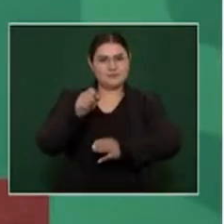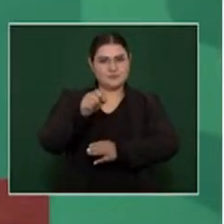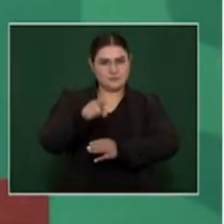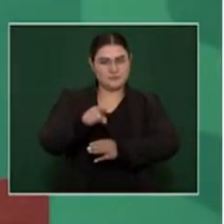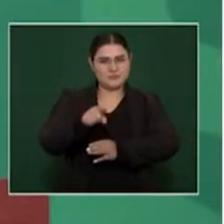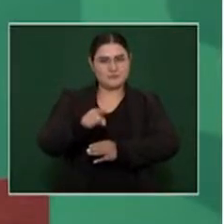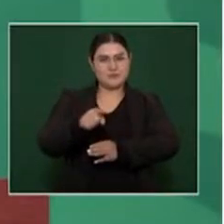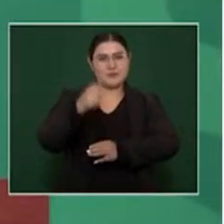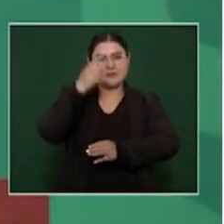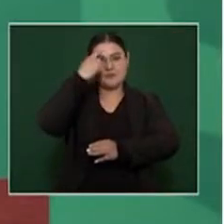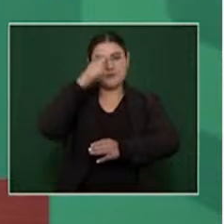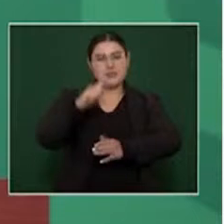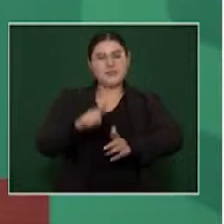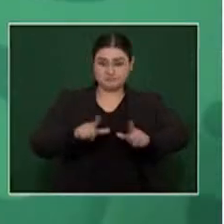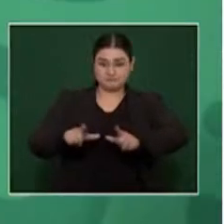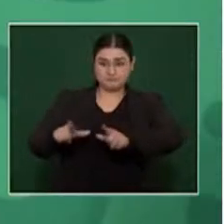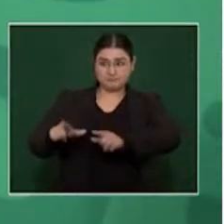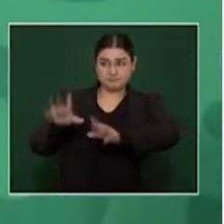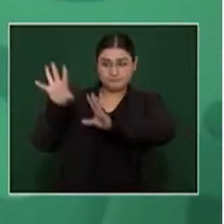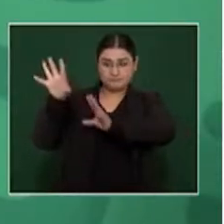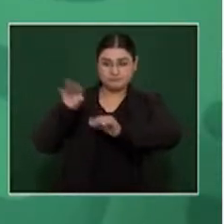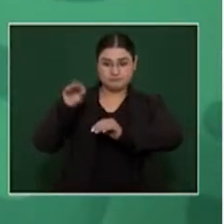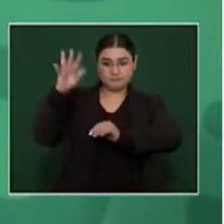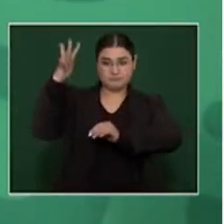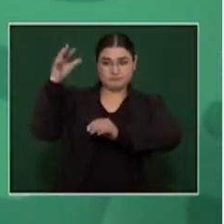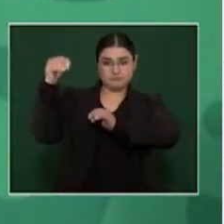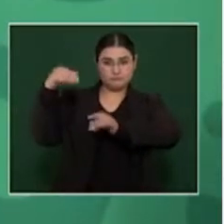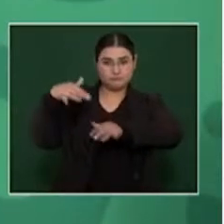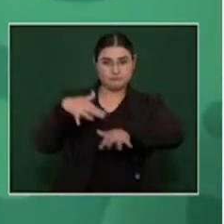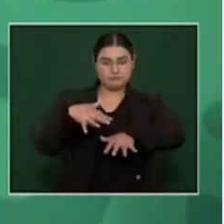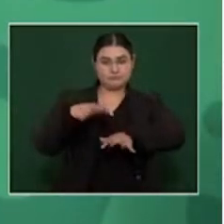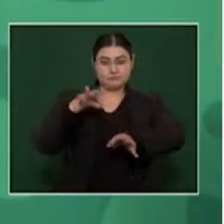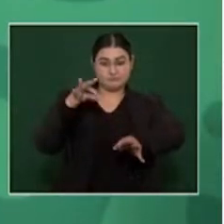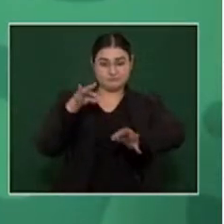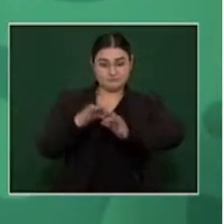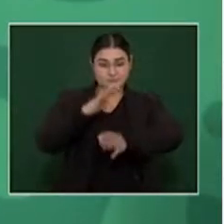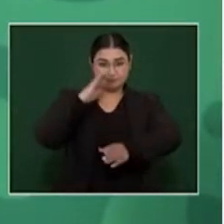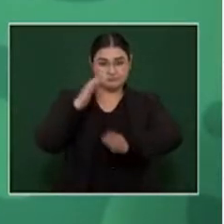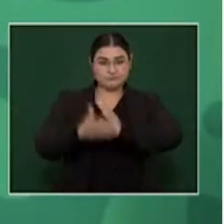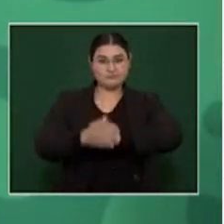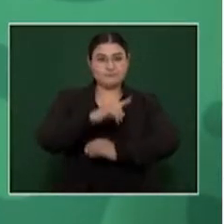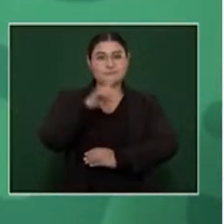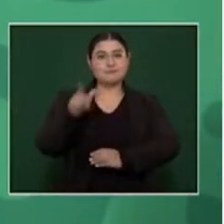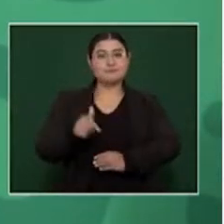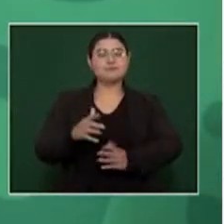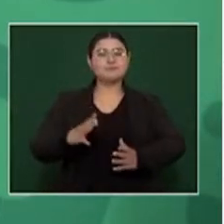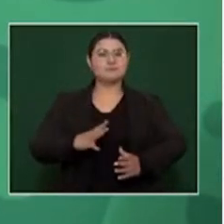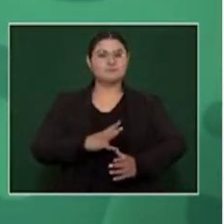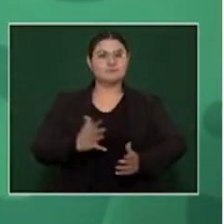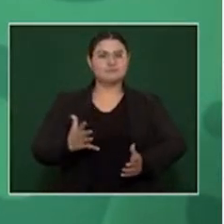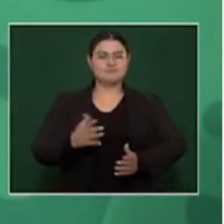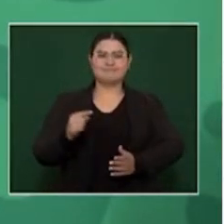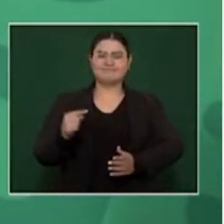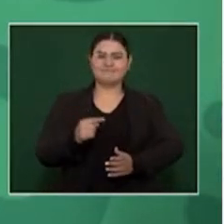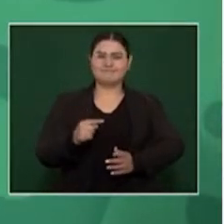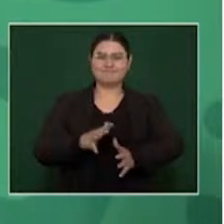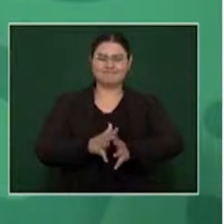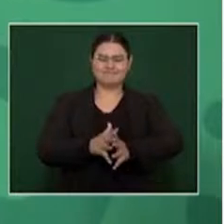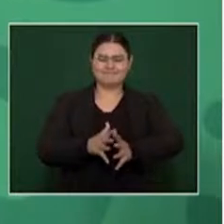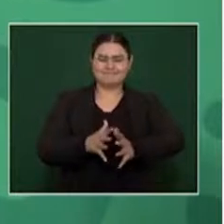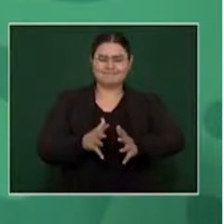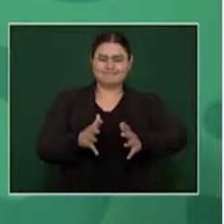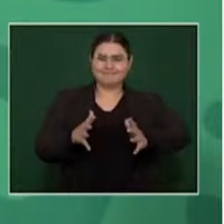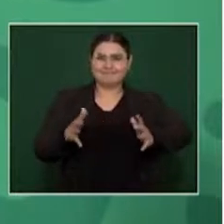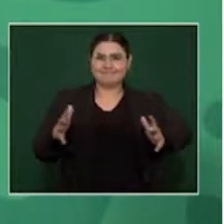Luisa, finalmente recordar que el jefe del Ejecutivo Federal realiza este fin de semana su gira en el